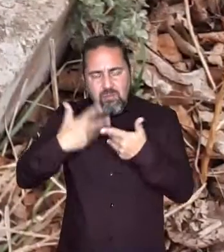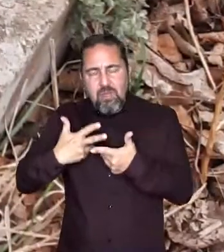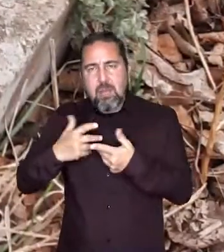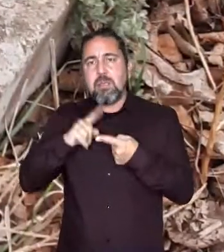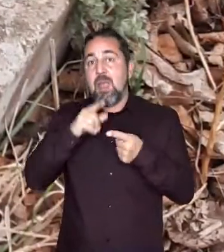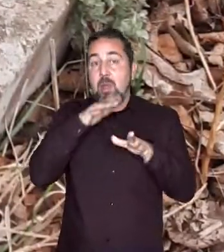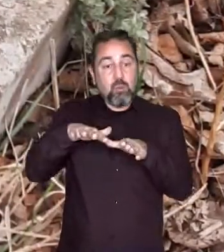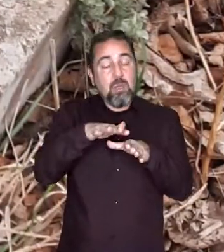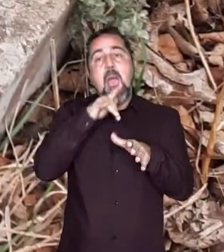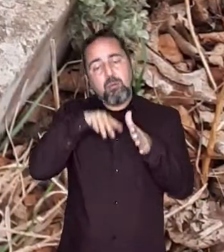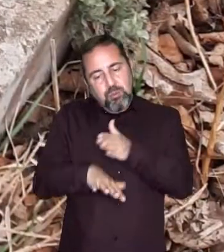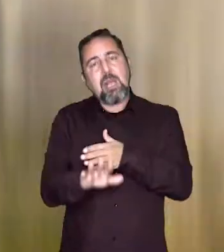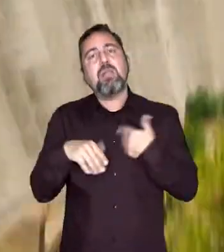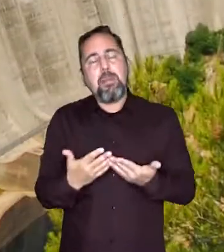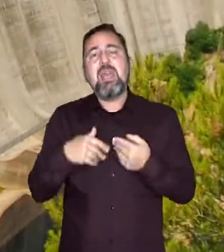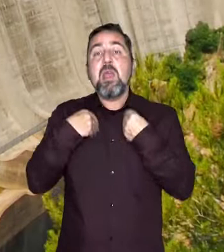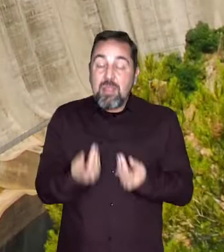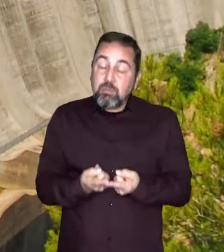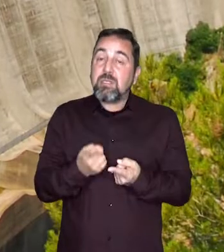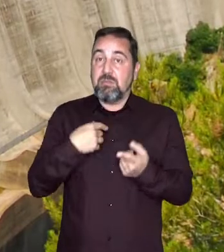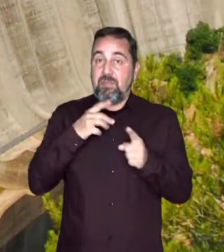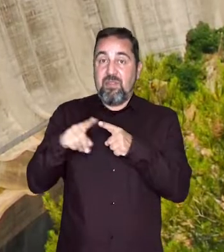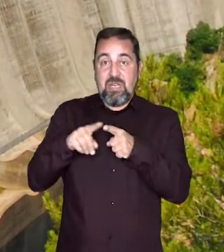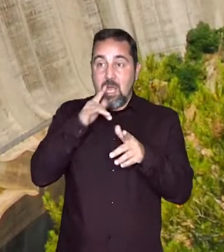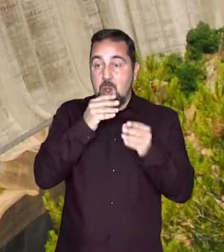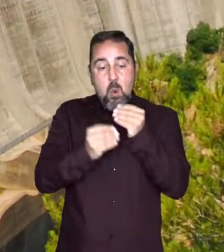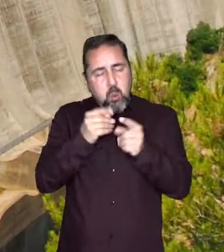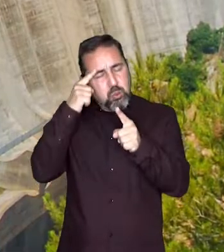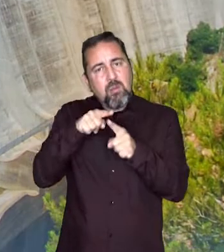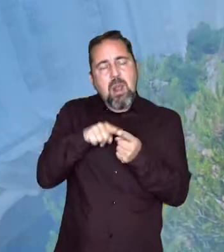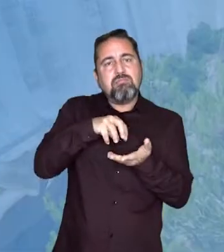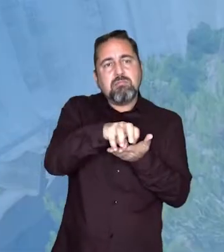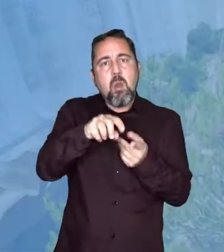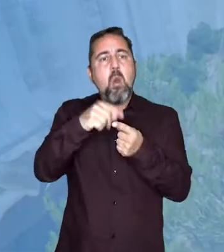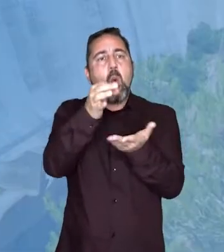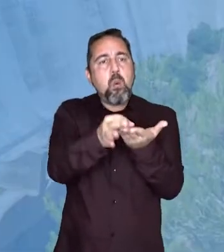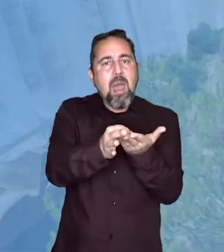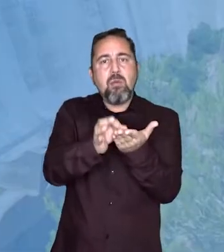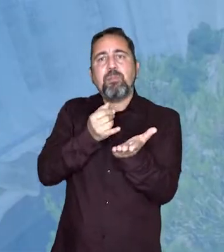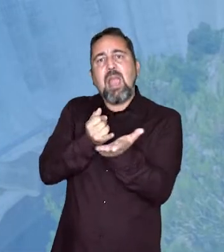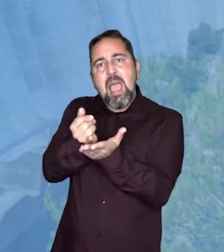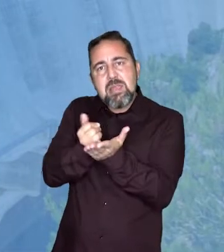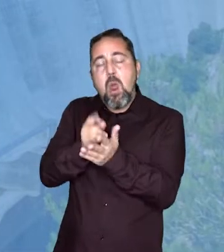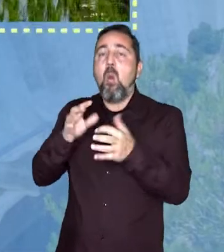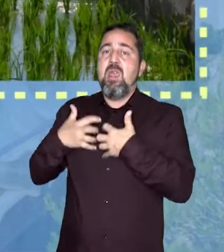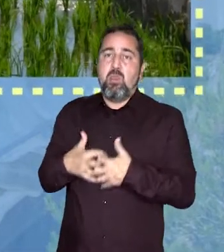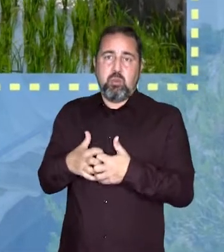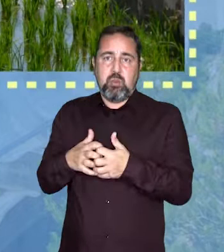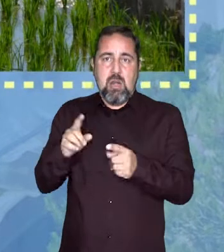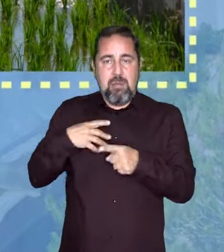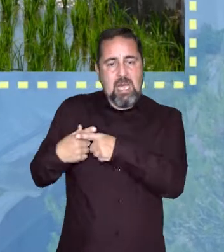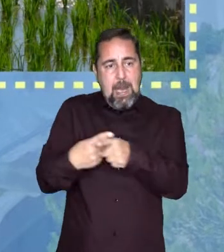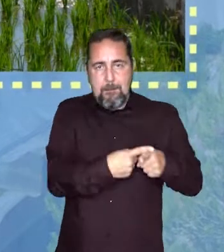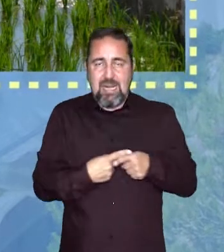existente, tanto superficial como subterráneo, para posteriormente realizar un reparto entre los diferentes usos, por ejemplo, urbano, agrícola e industrial.